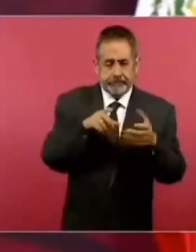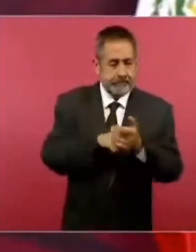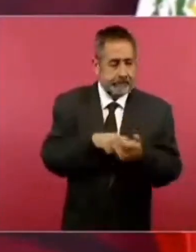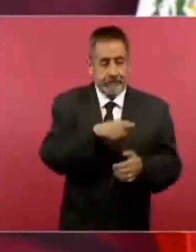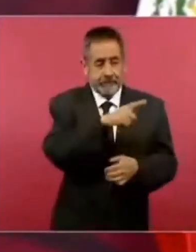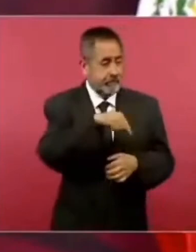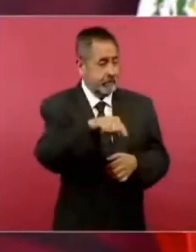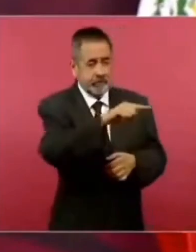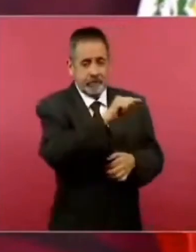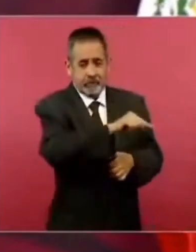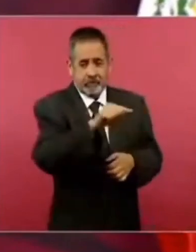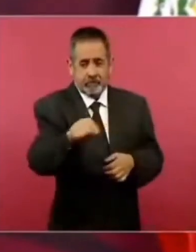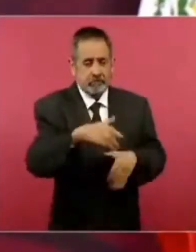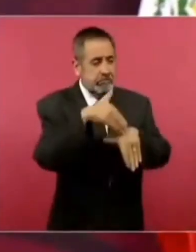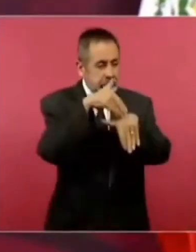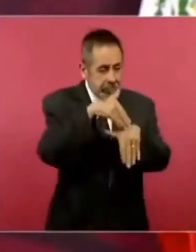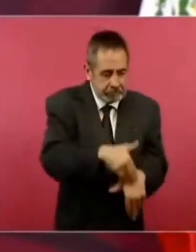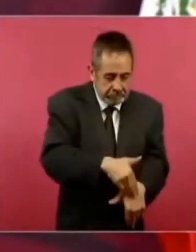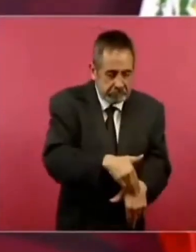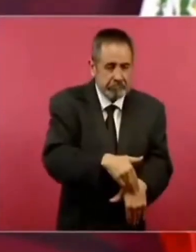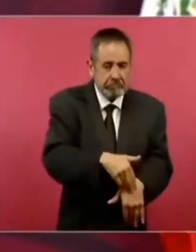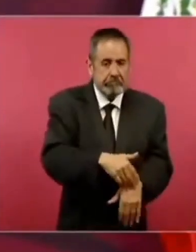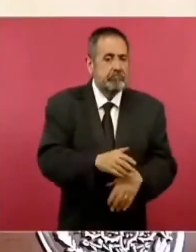organizaciones están alineadas